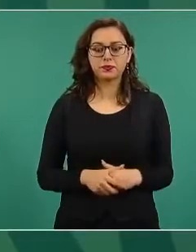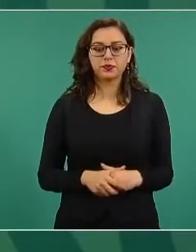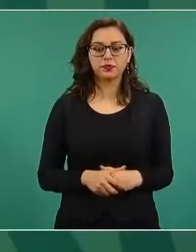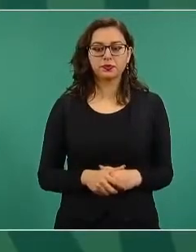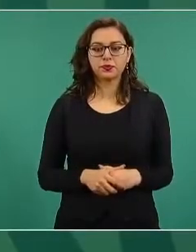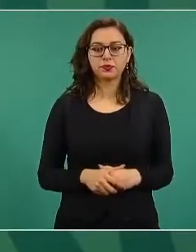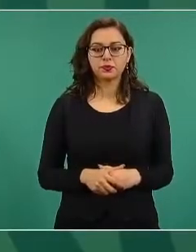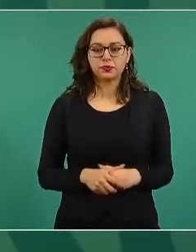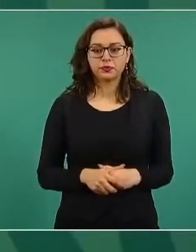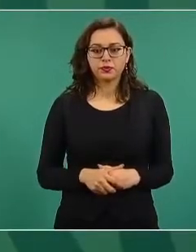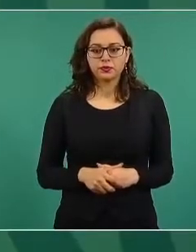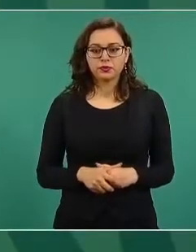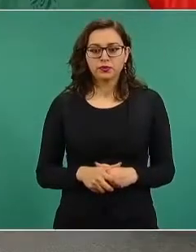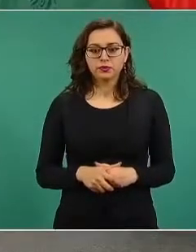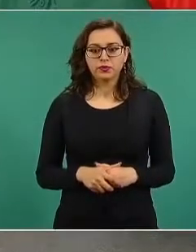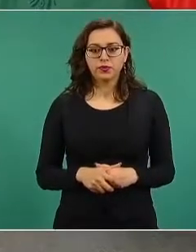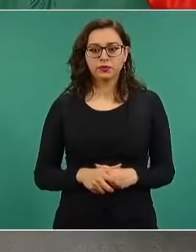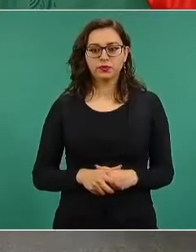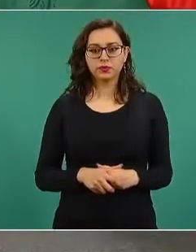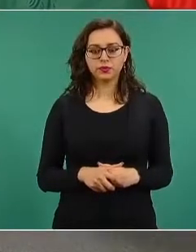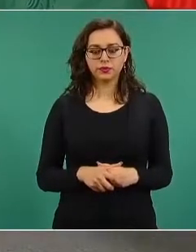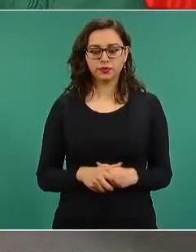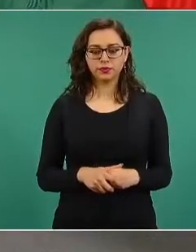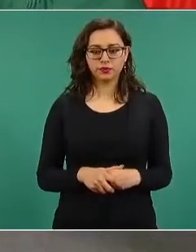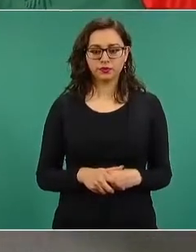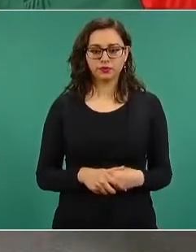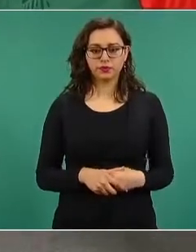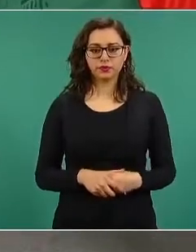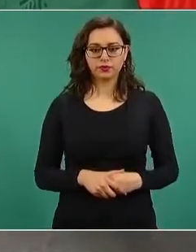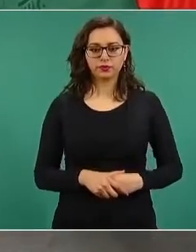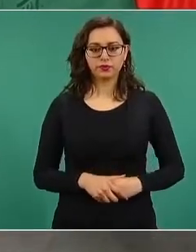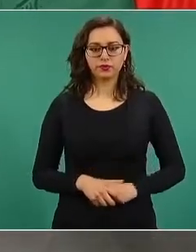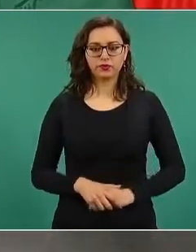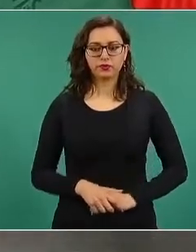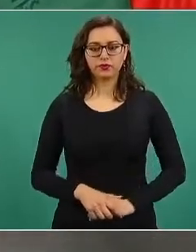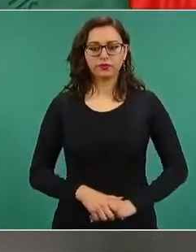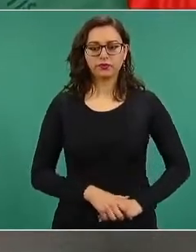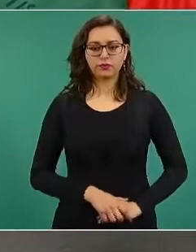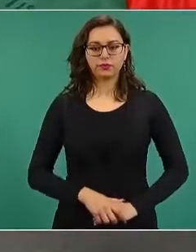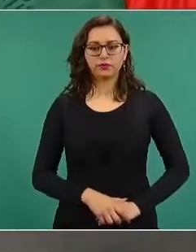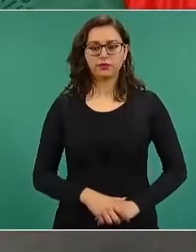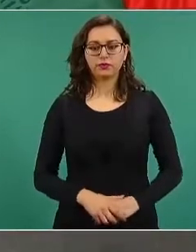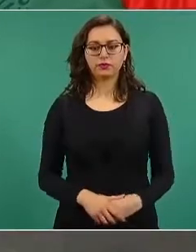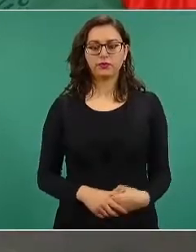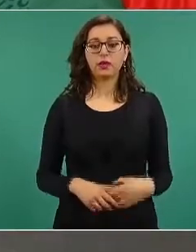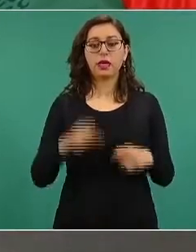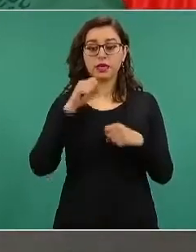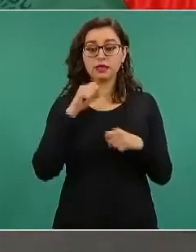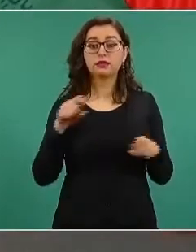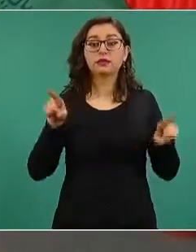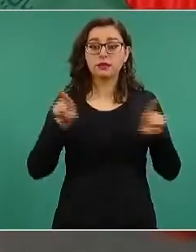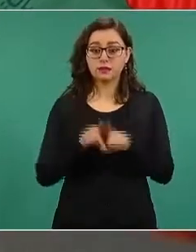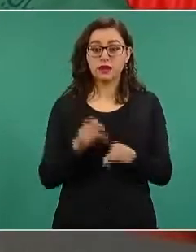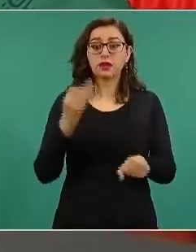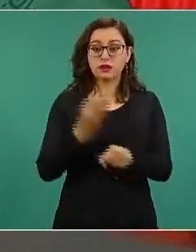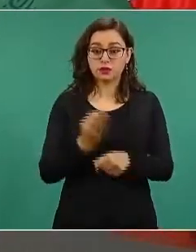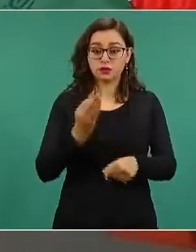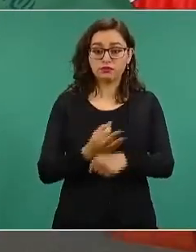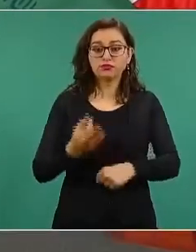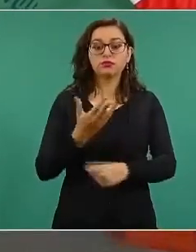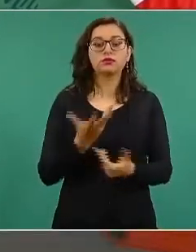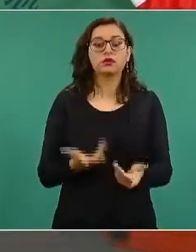toda la logística de distribución de las